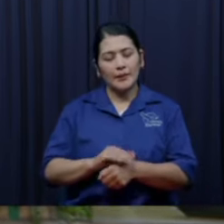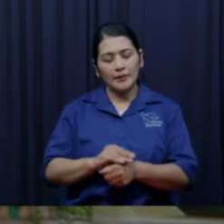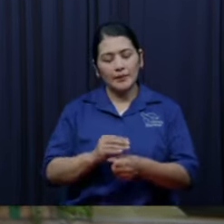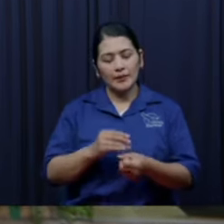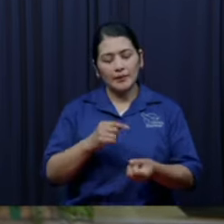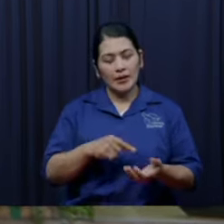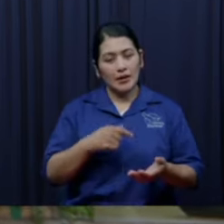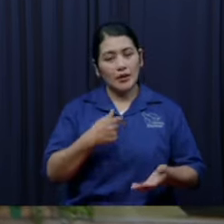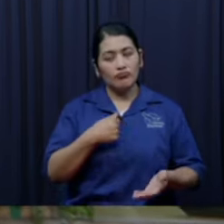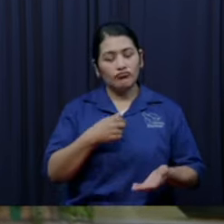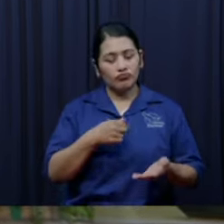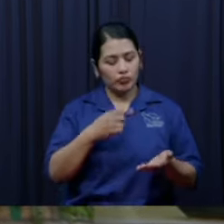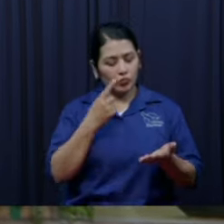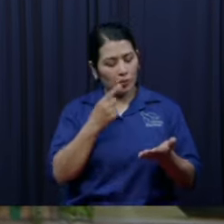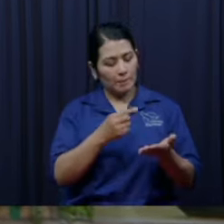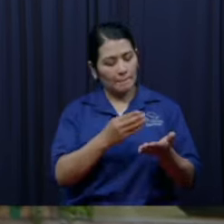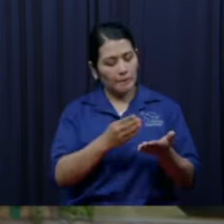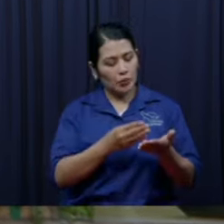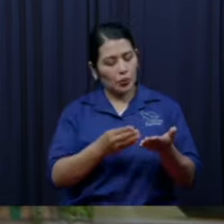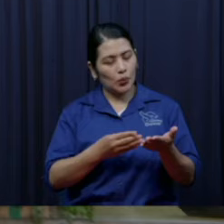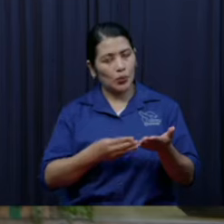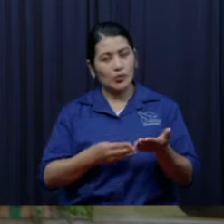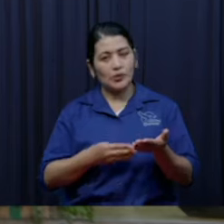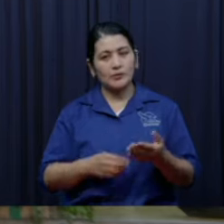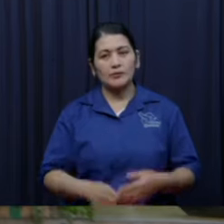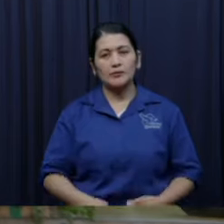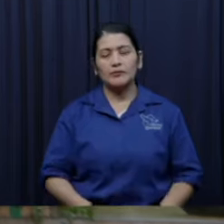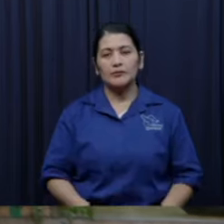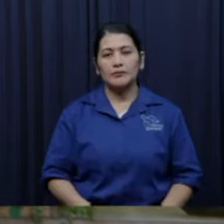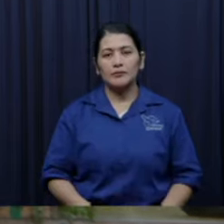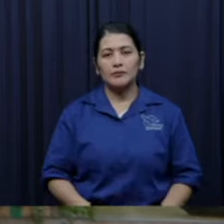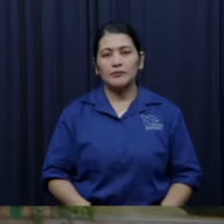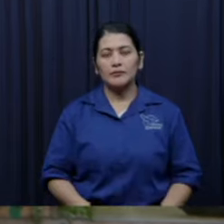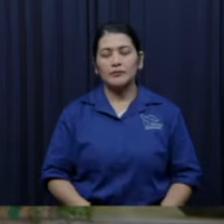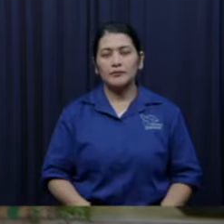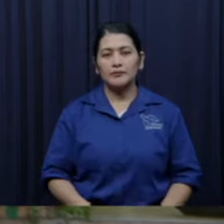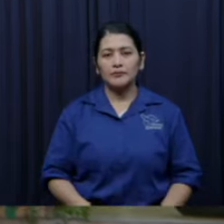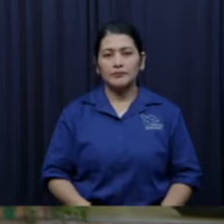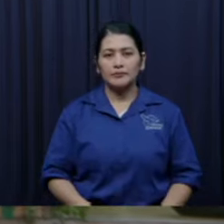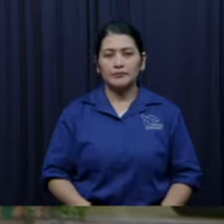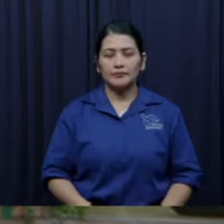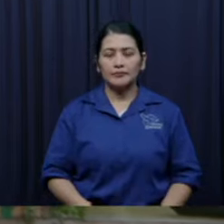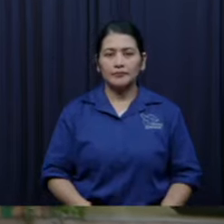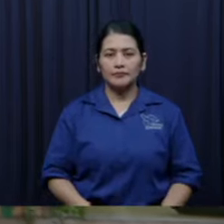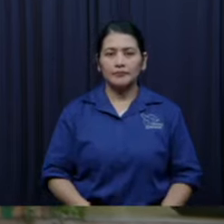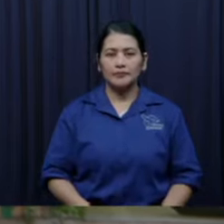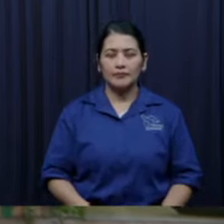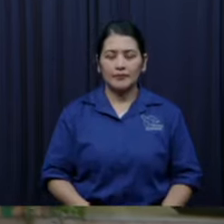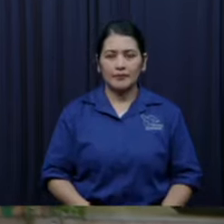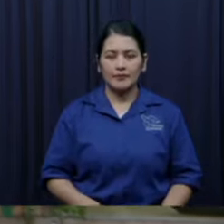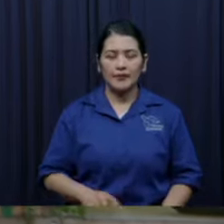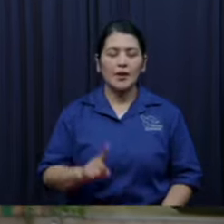¡Ay, Dios mío! Sí, aquí tengo uno. Aquí tengo uno.